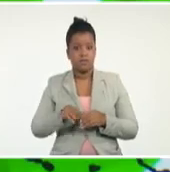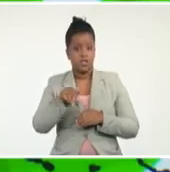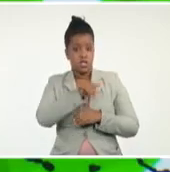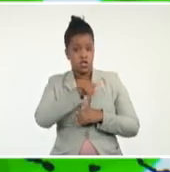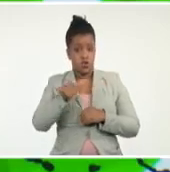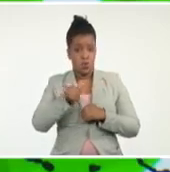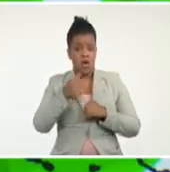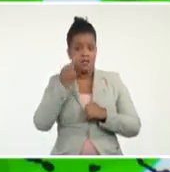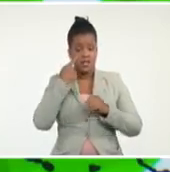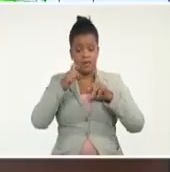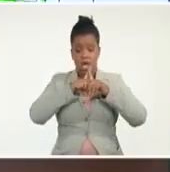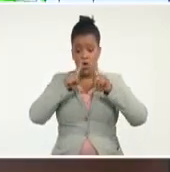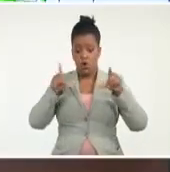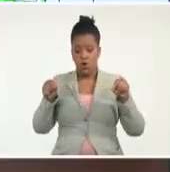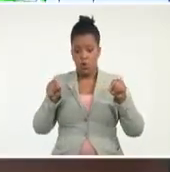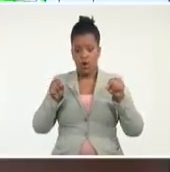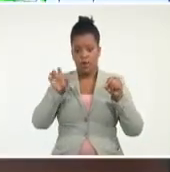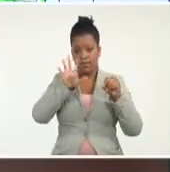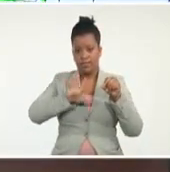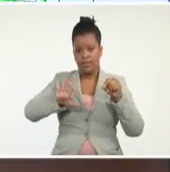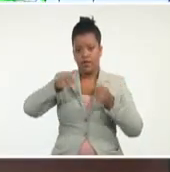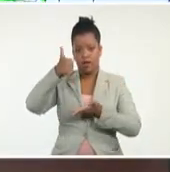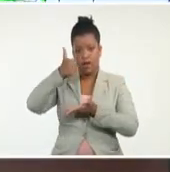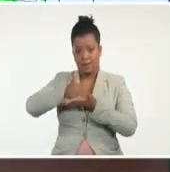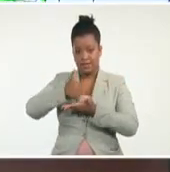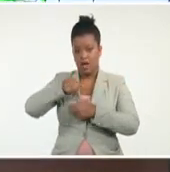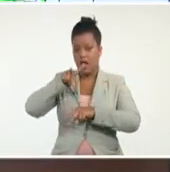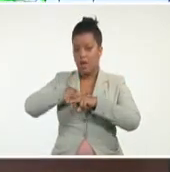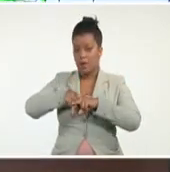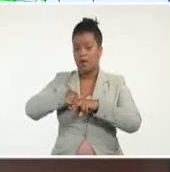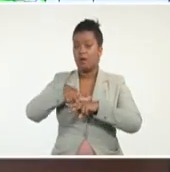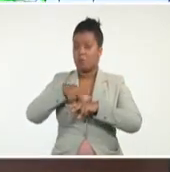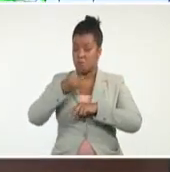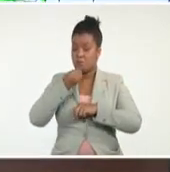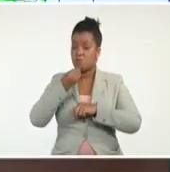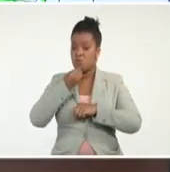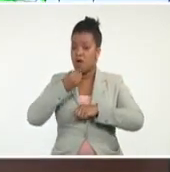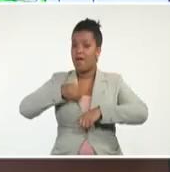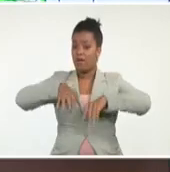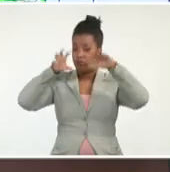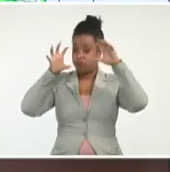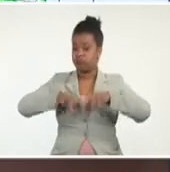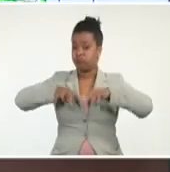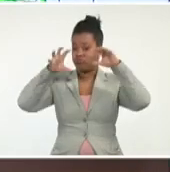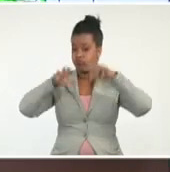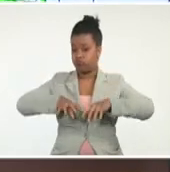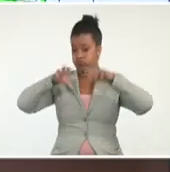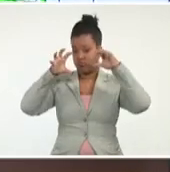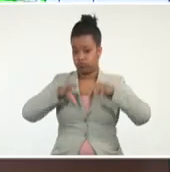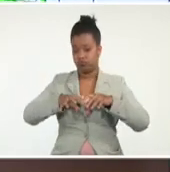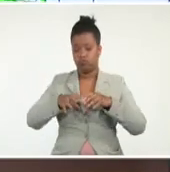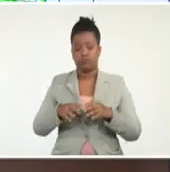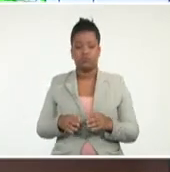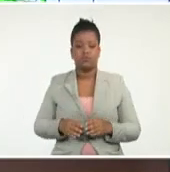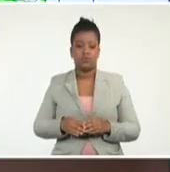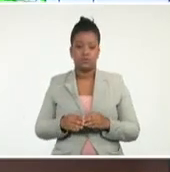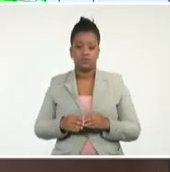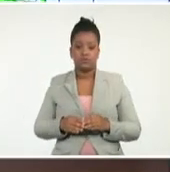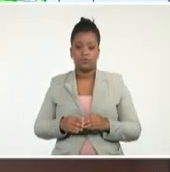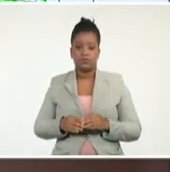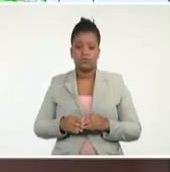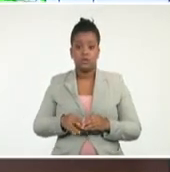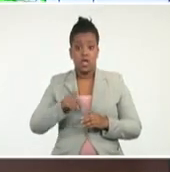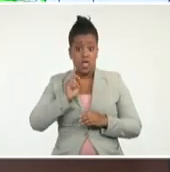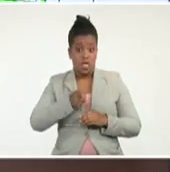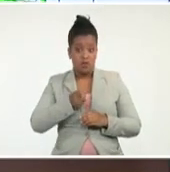también, en la capital del país, debe llover, y puede llover fuerte. Esto sería para